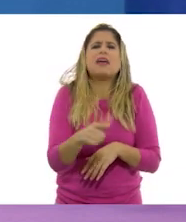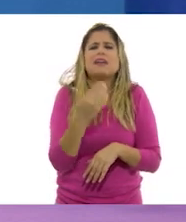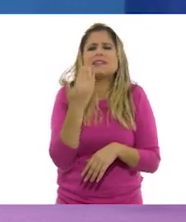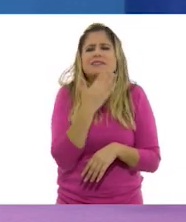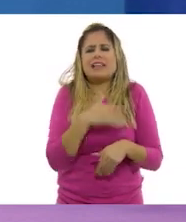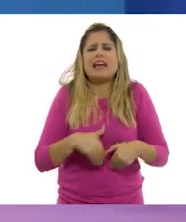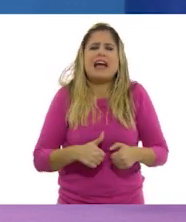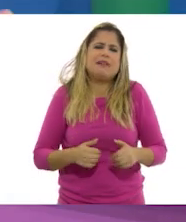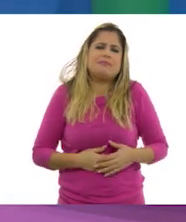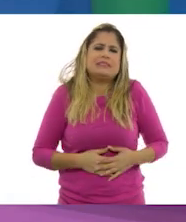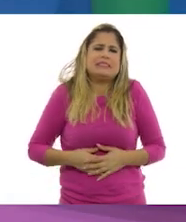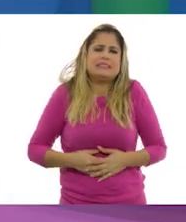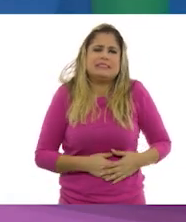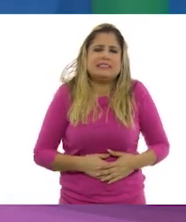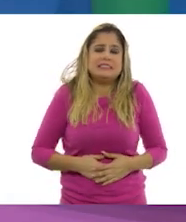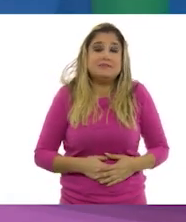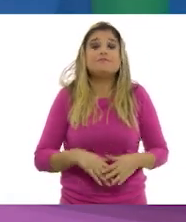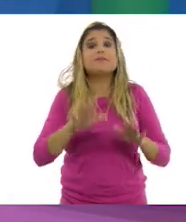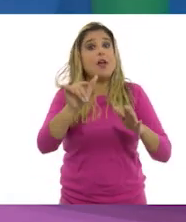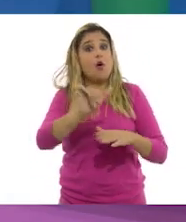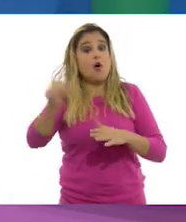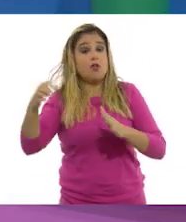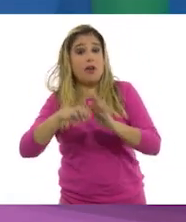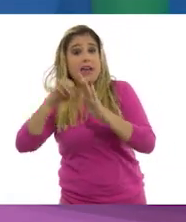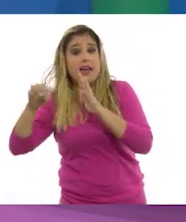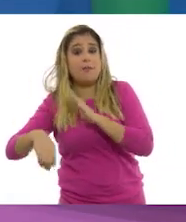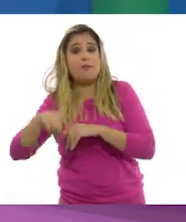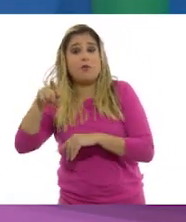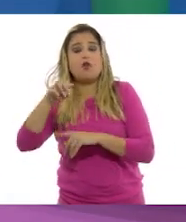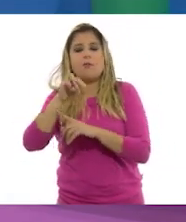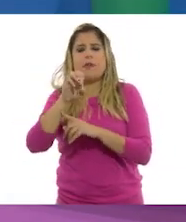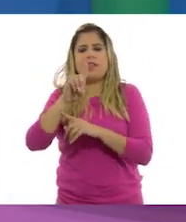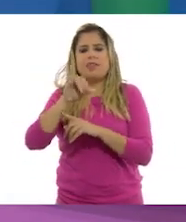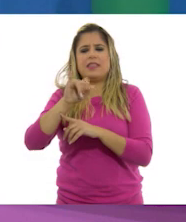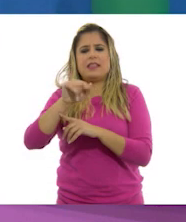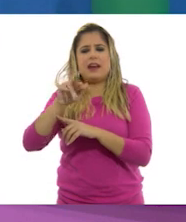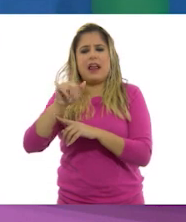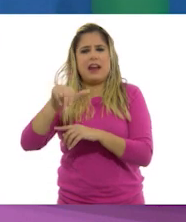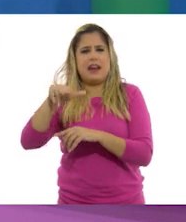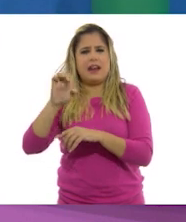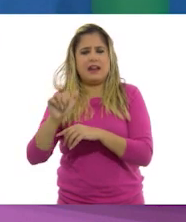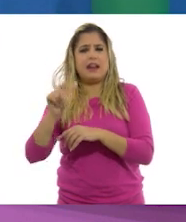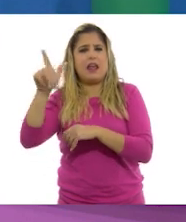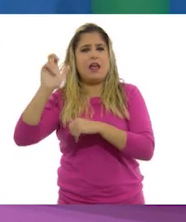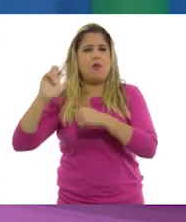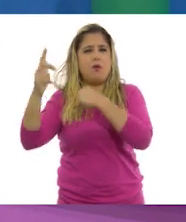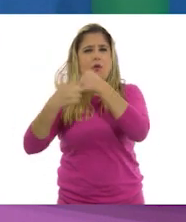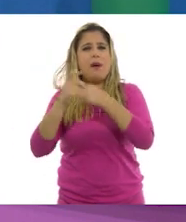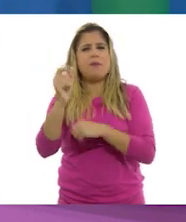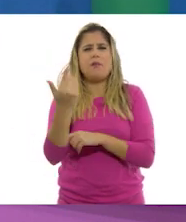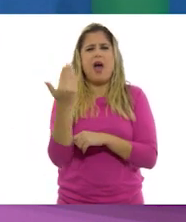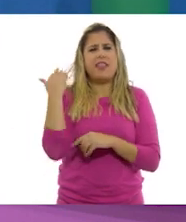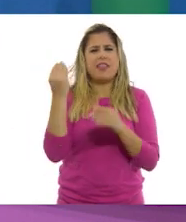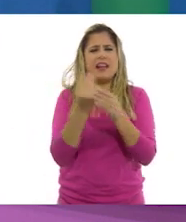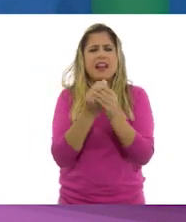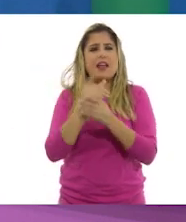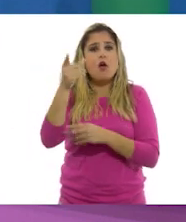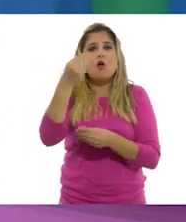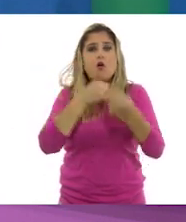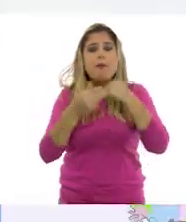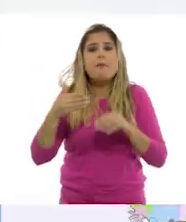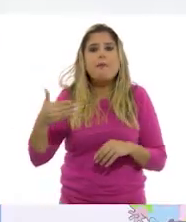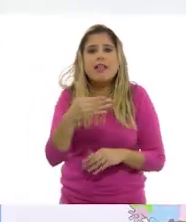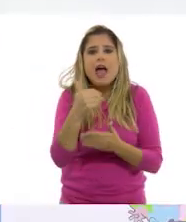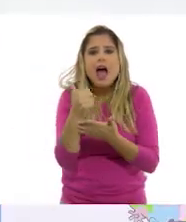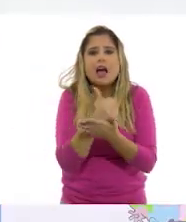Ay, ya me dio hambre. Bueno, otro ejemplo es la dieta mediterránea en Europa que vimos la clase pasada allá comen pescado azul.